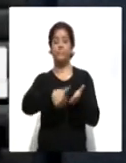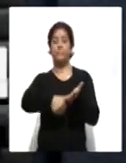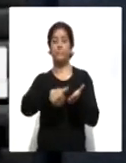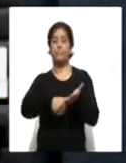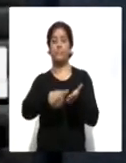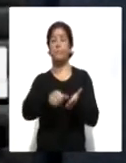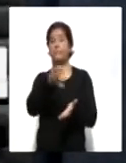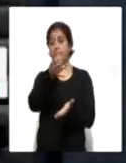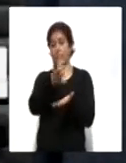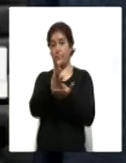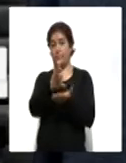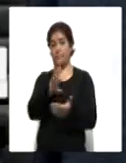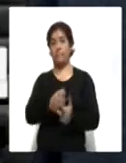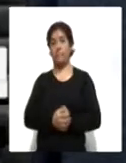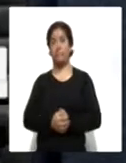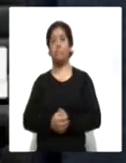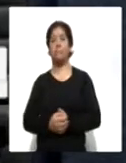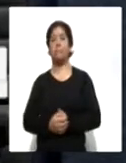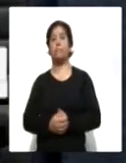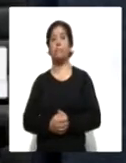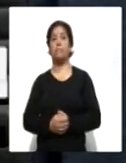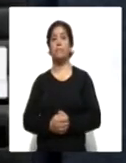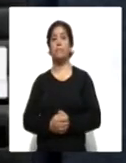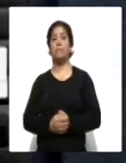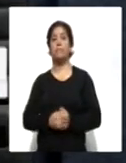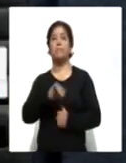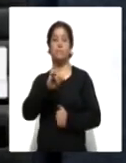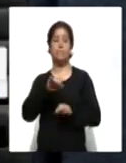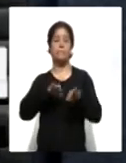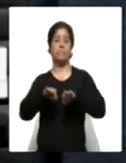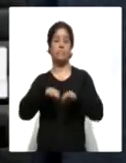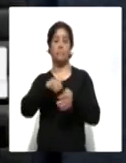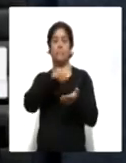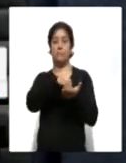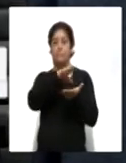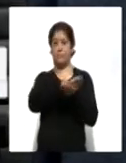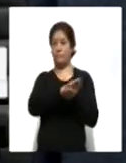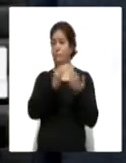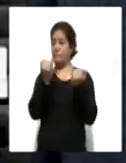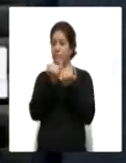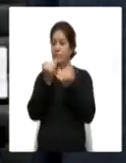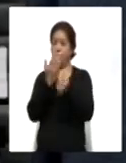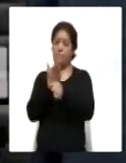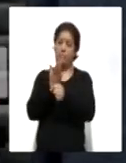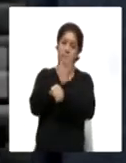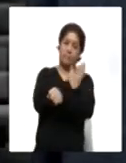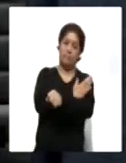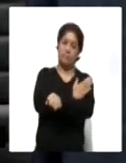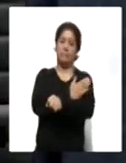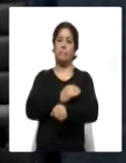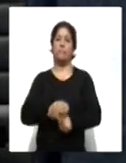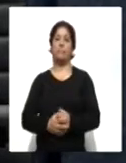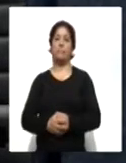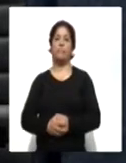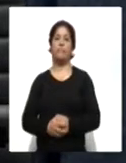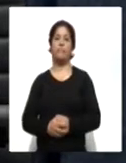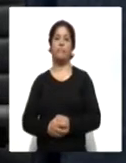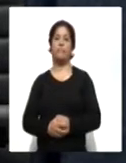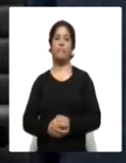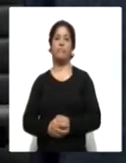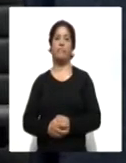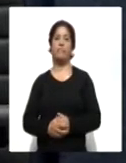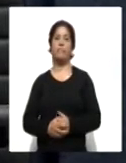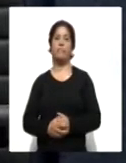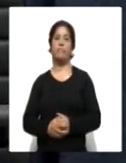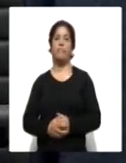laborando con previa cita, bajo previa cita, y